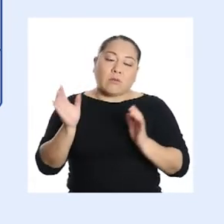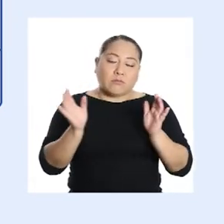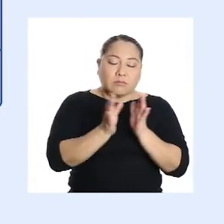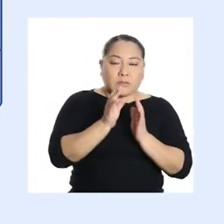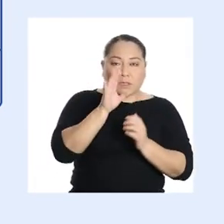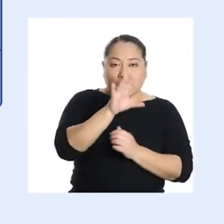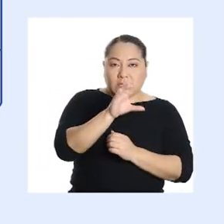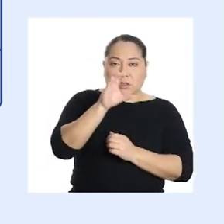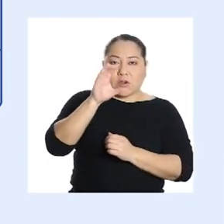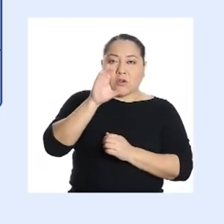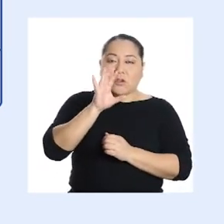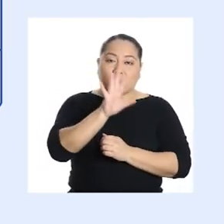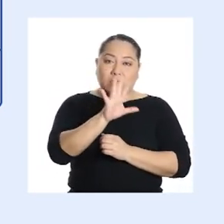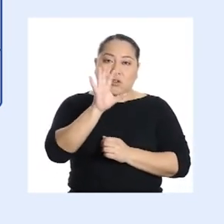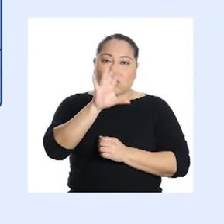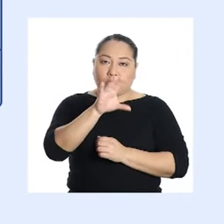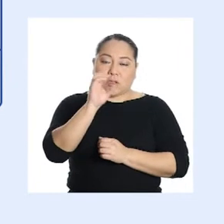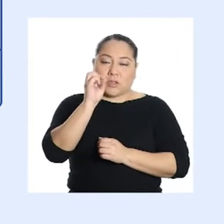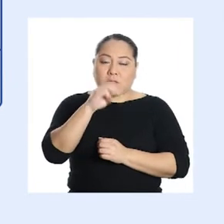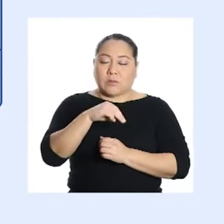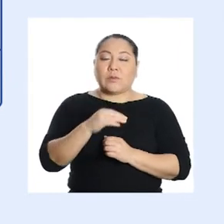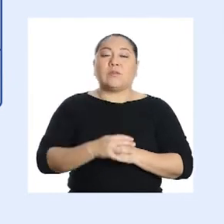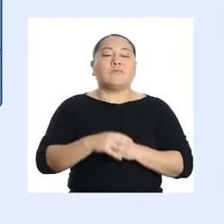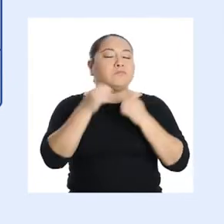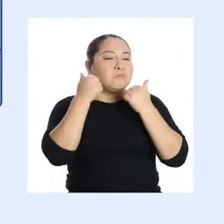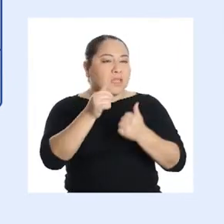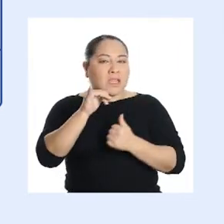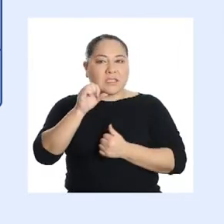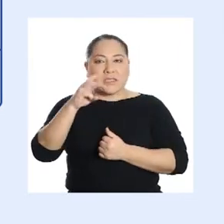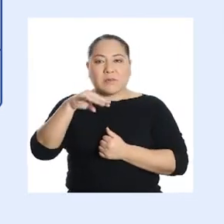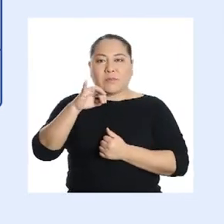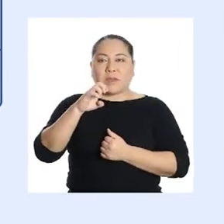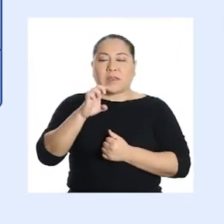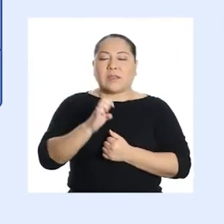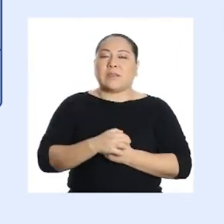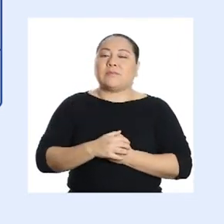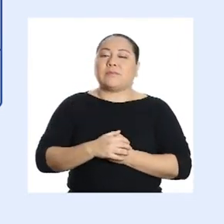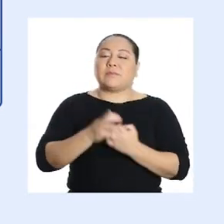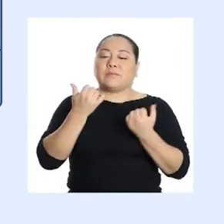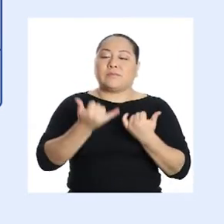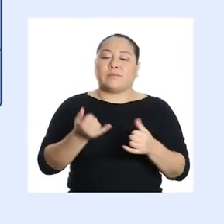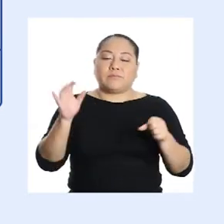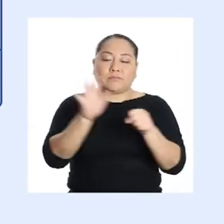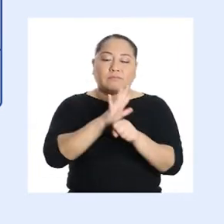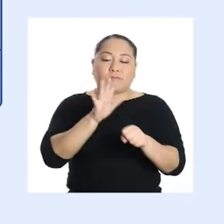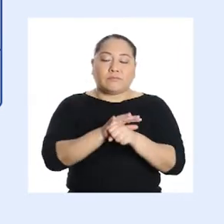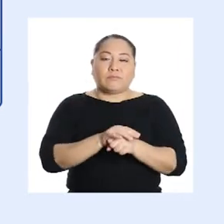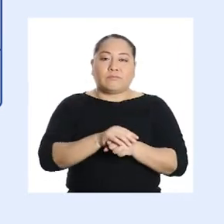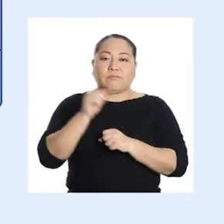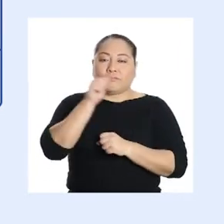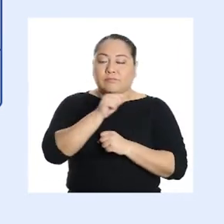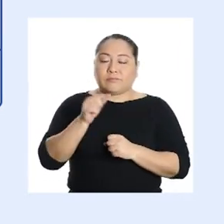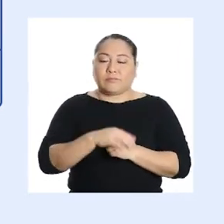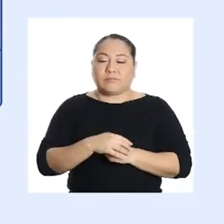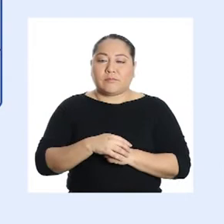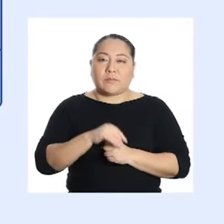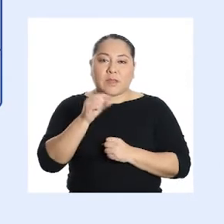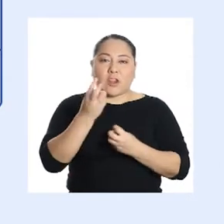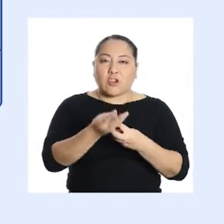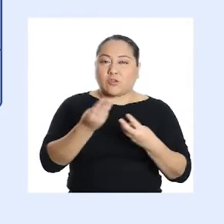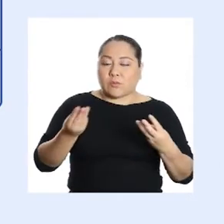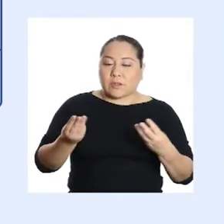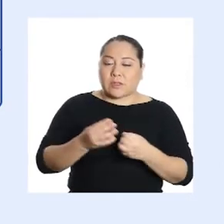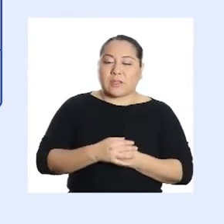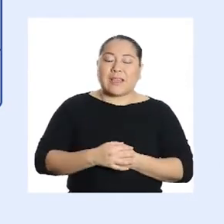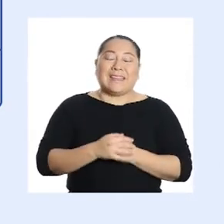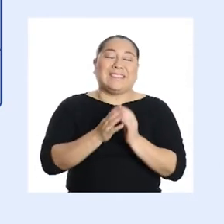Entonces, a escala será 5 centímetros. Muy bien, Yamile. Ahora, completemos la medida a escala de